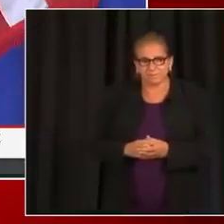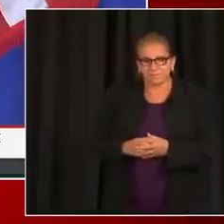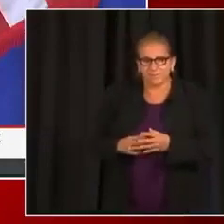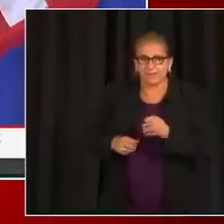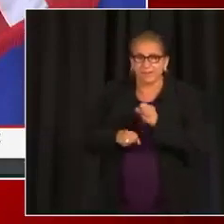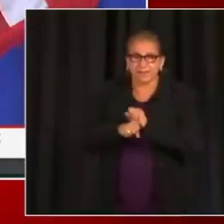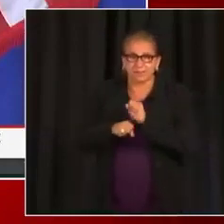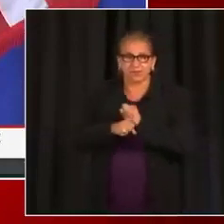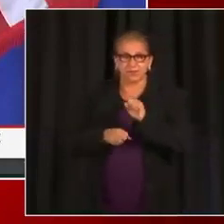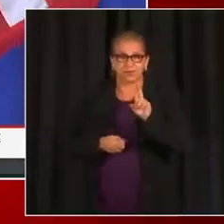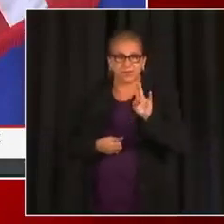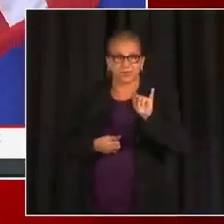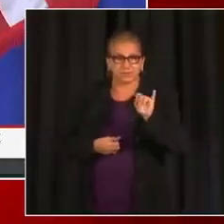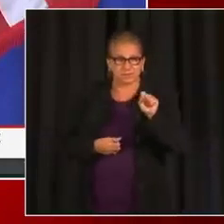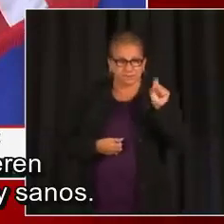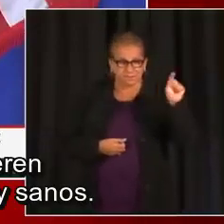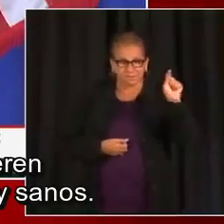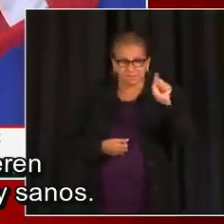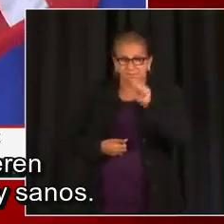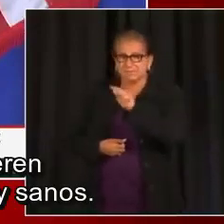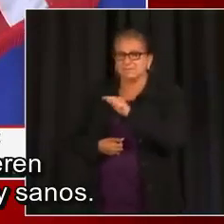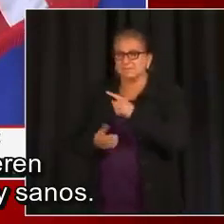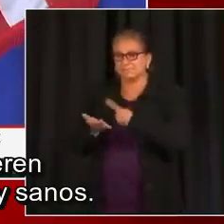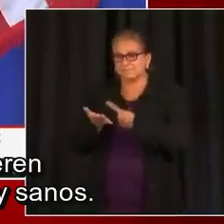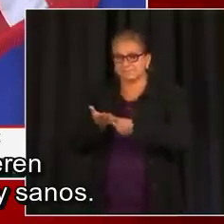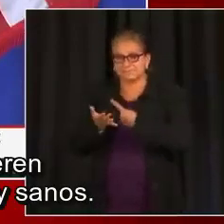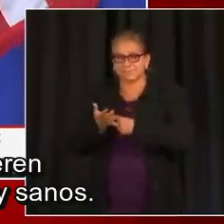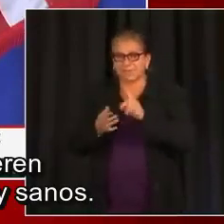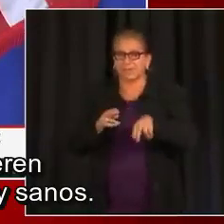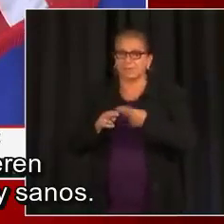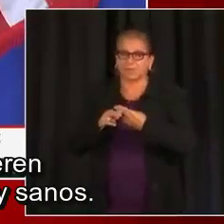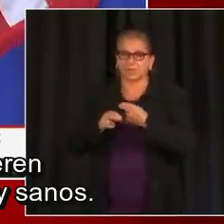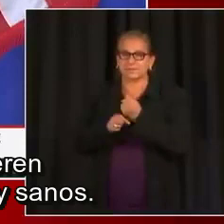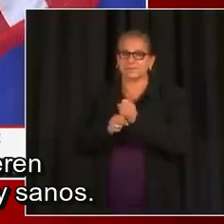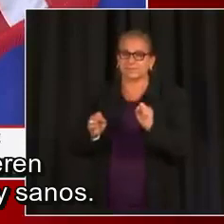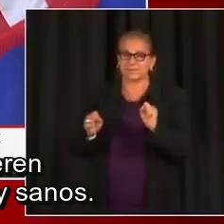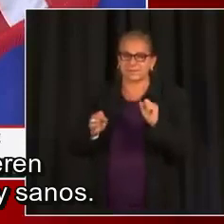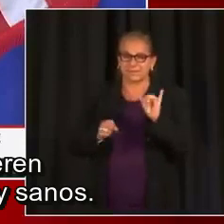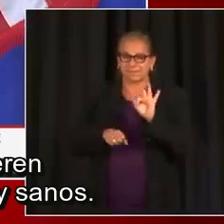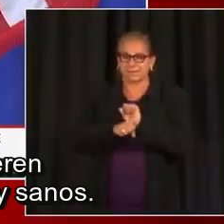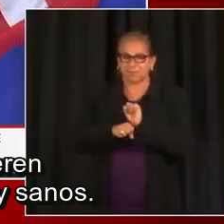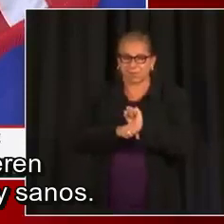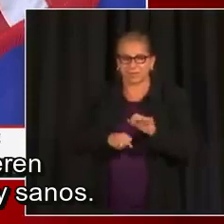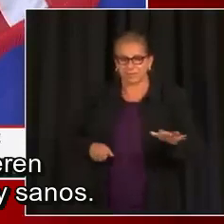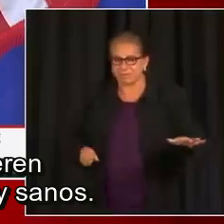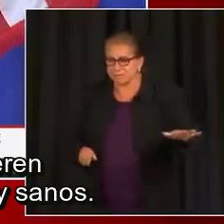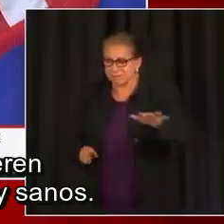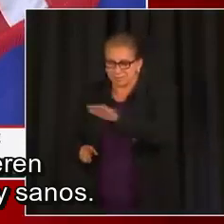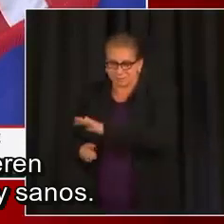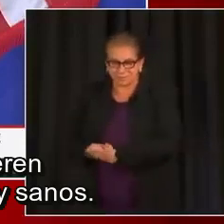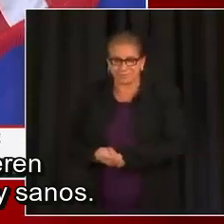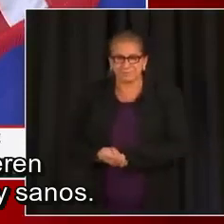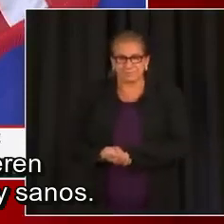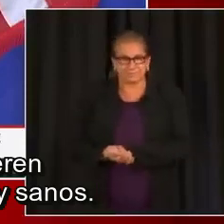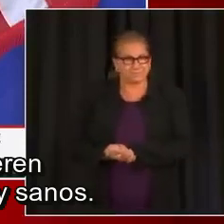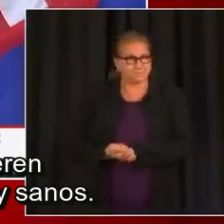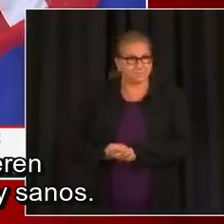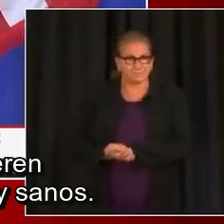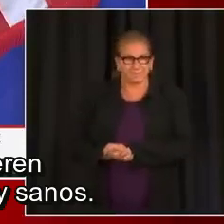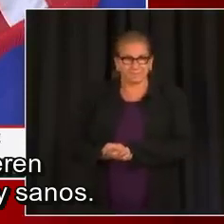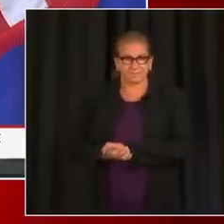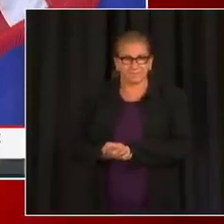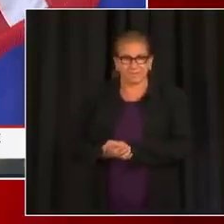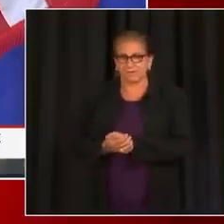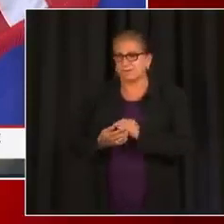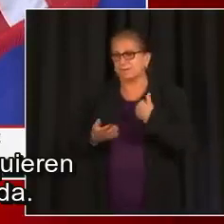que los sindicatos también quieren que sus empleados estén seguros y